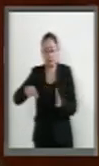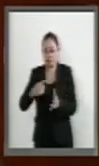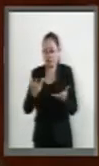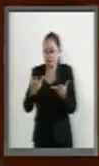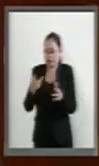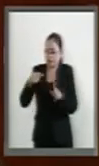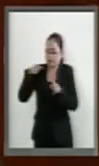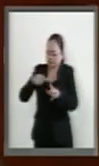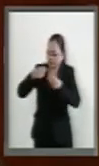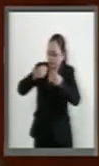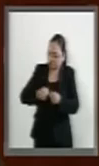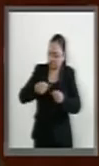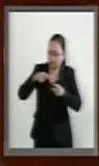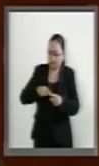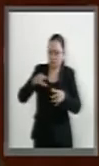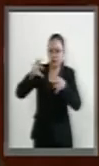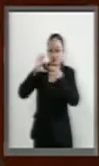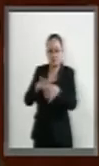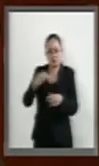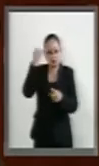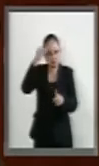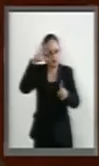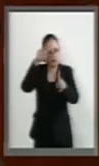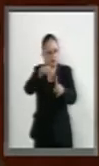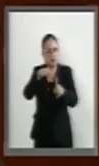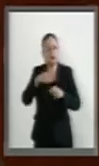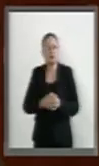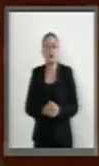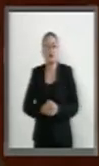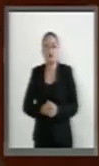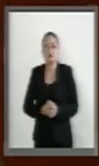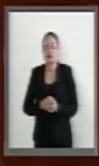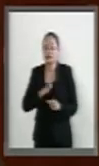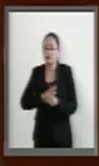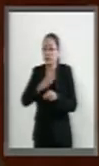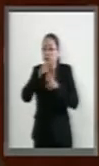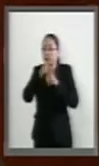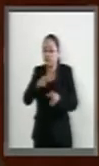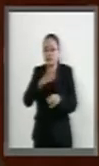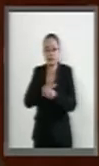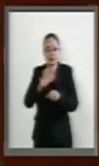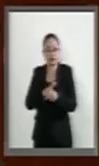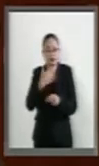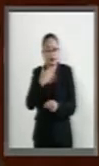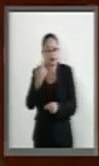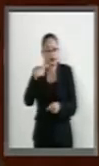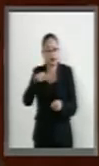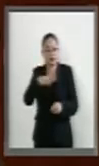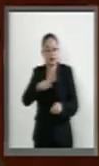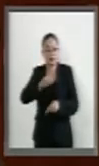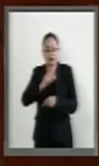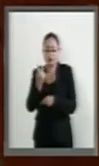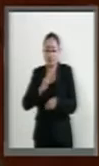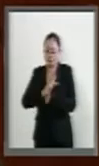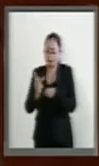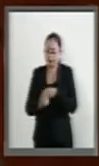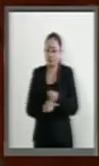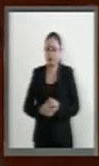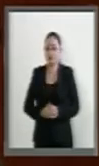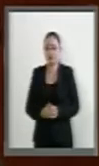convicción y pragmatismo, los resultados son tangibles y benéficos para nuestros pueblos.